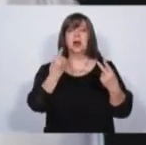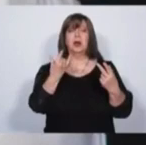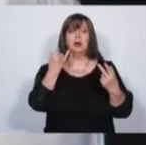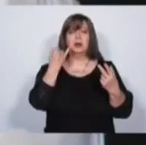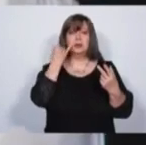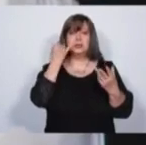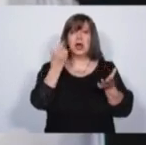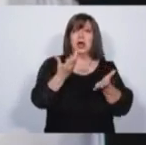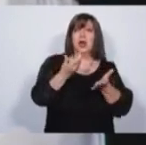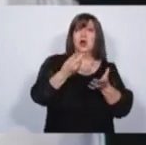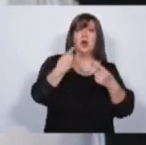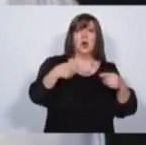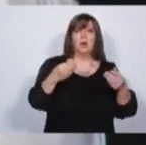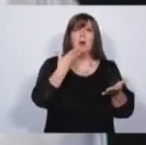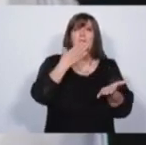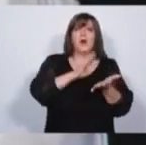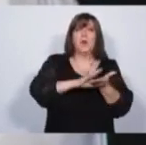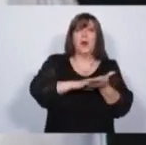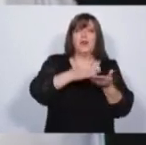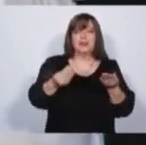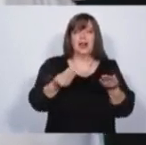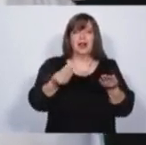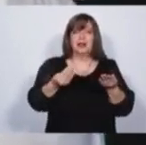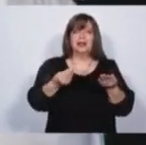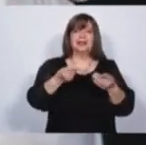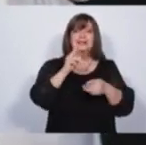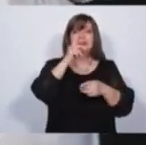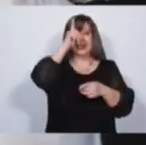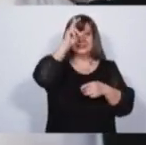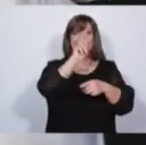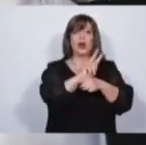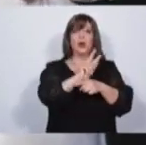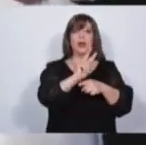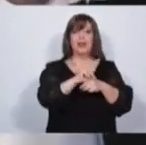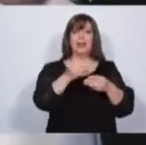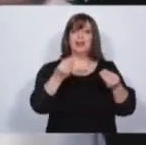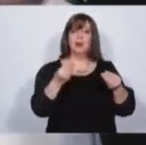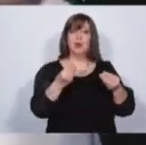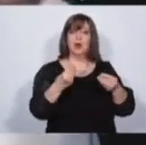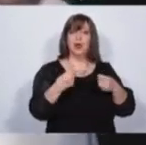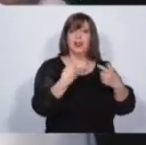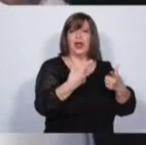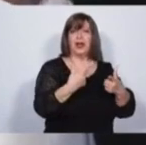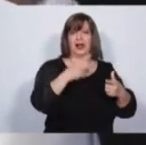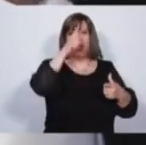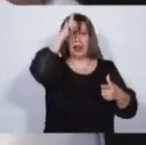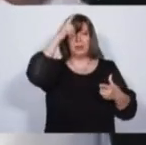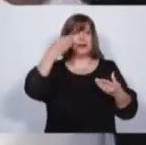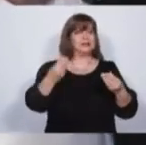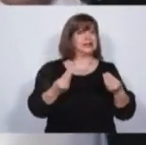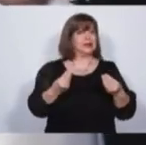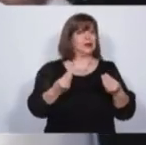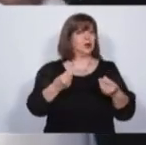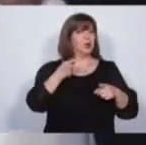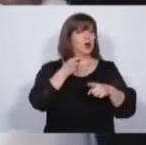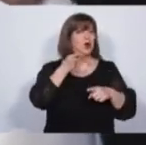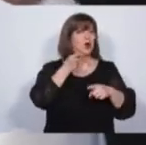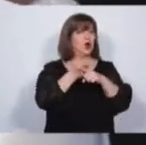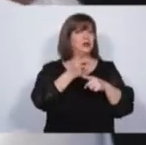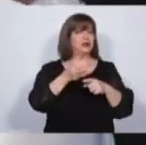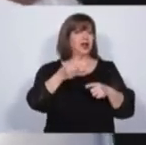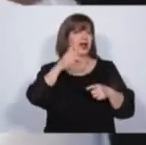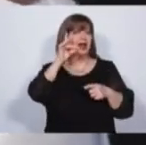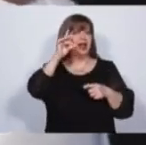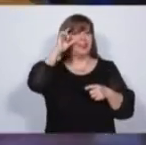concretos propone modernizar la seguridad en Mendoza y equipar a la policía en su lucha contra el